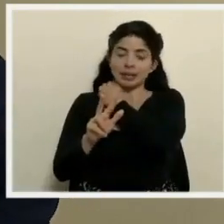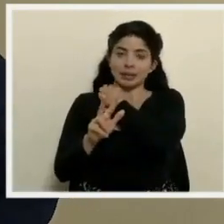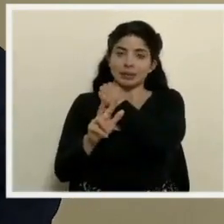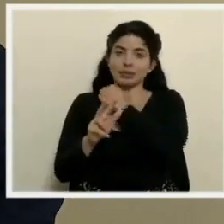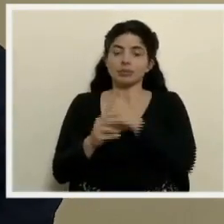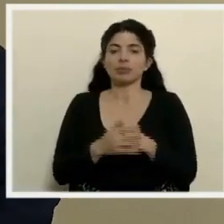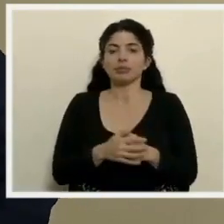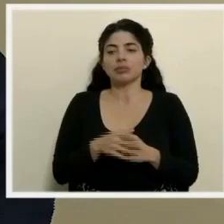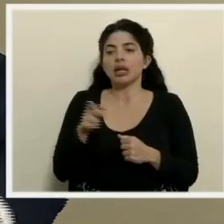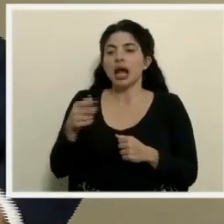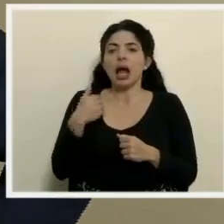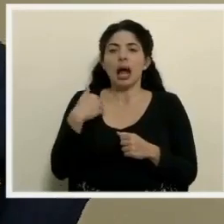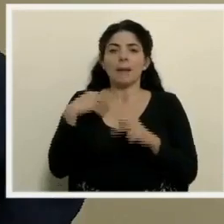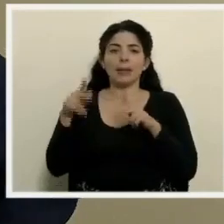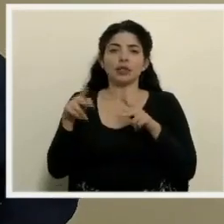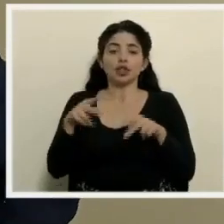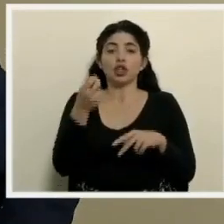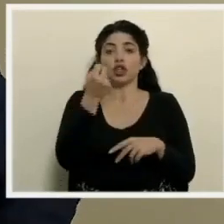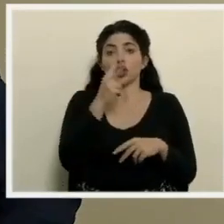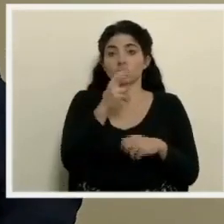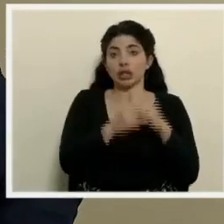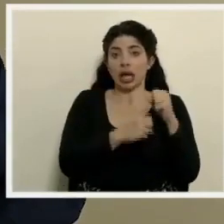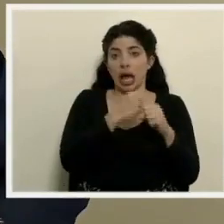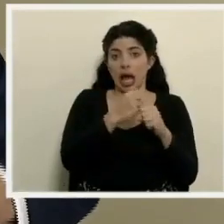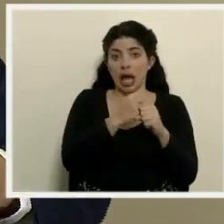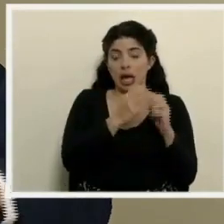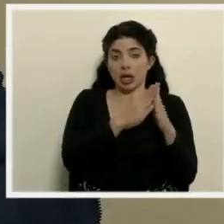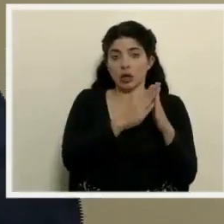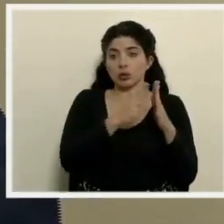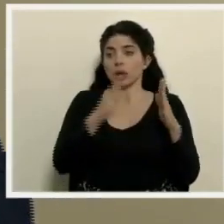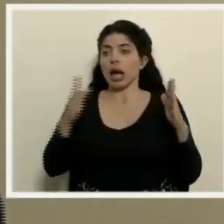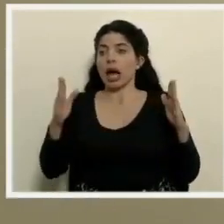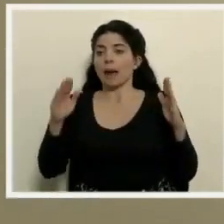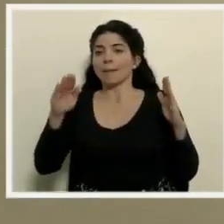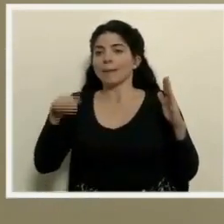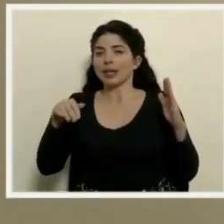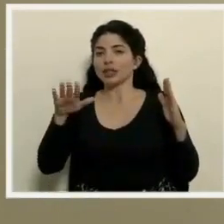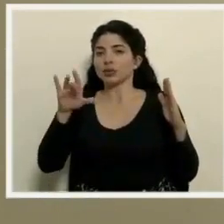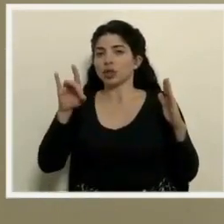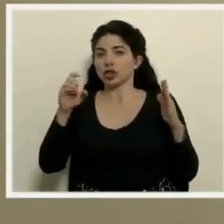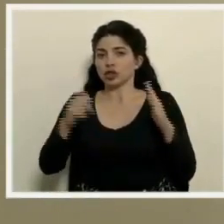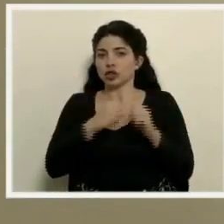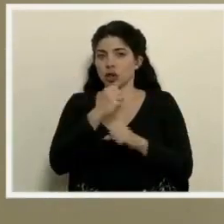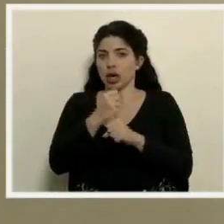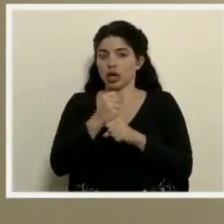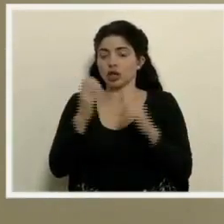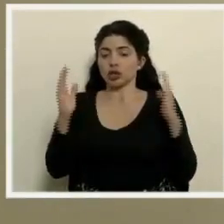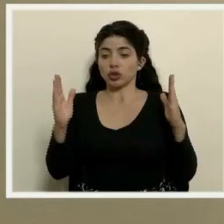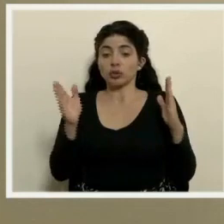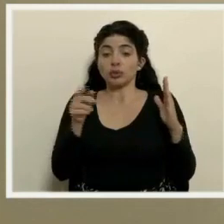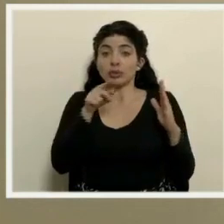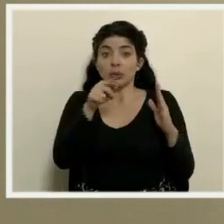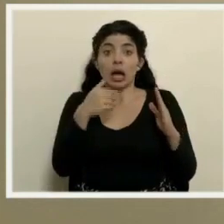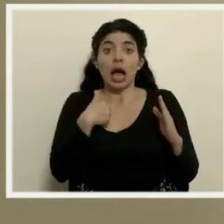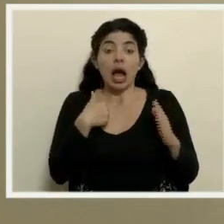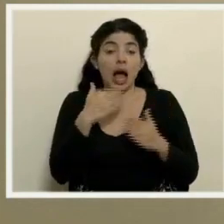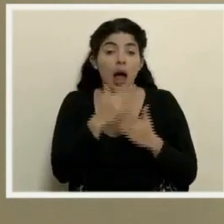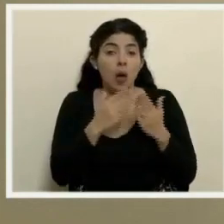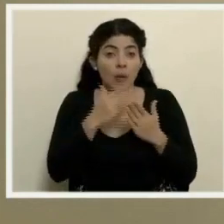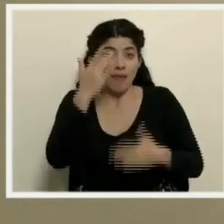aquí tenemos población de 12 años a menos de 58 años, con presencia de algunas de las siguientes